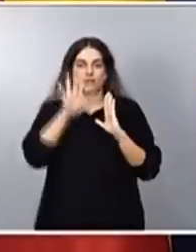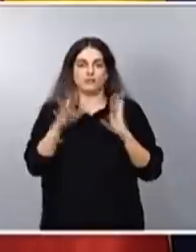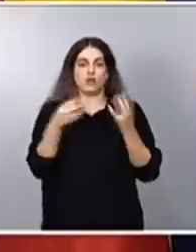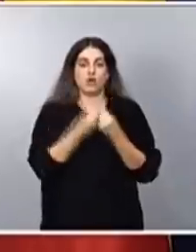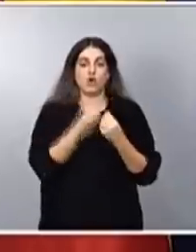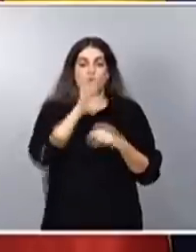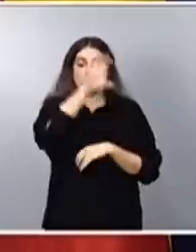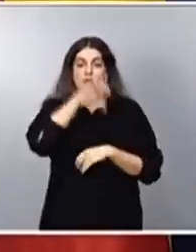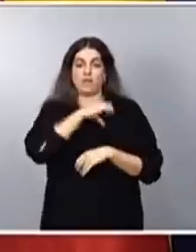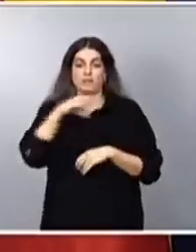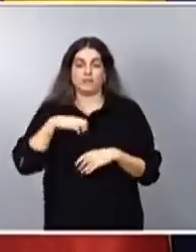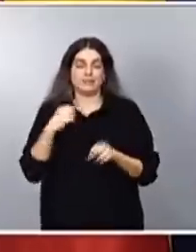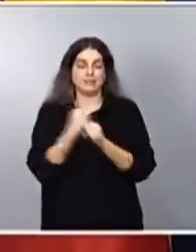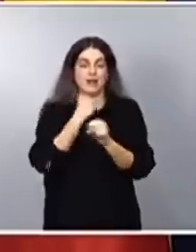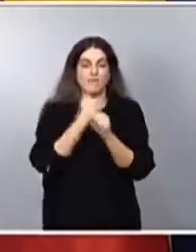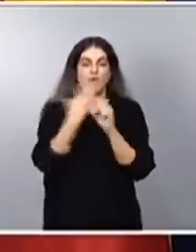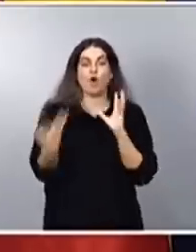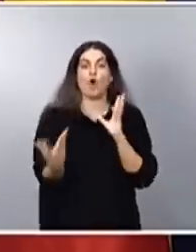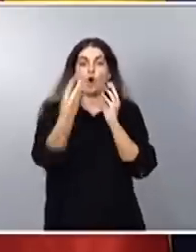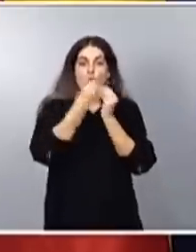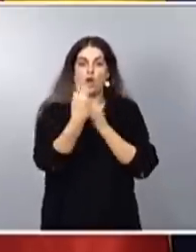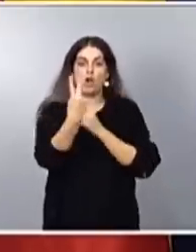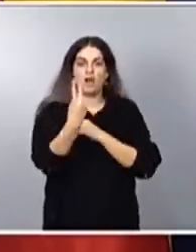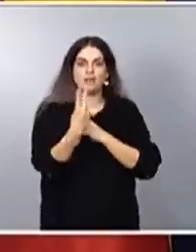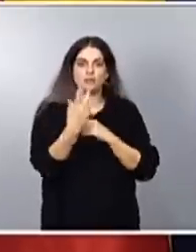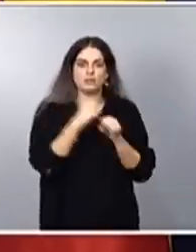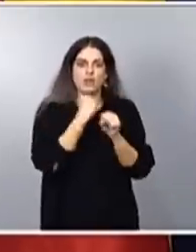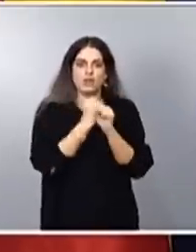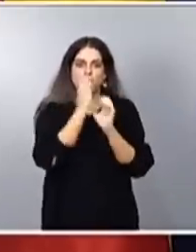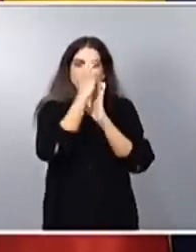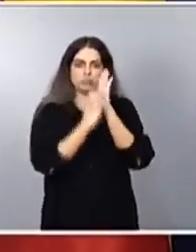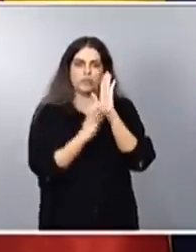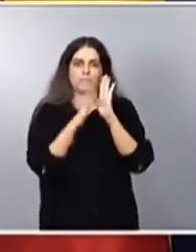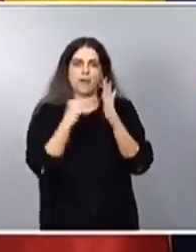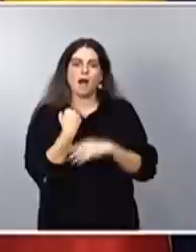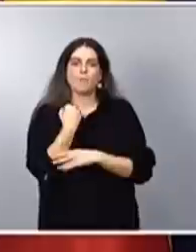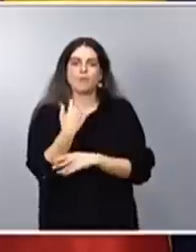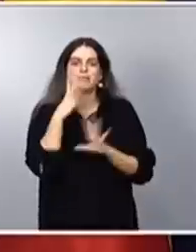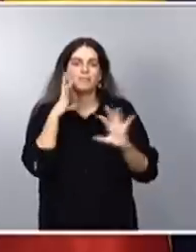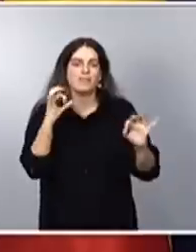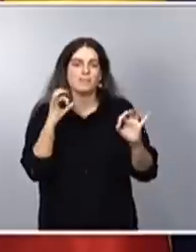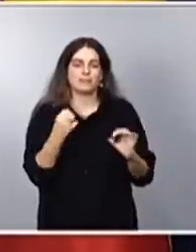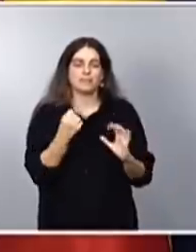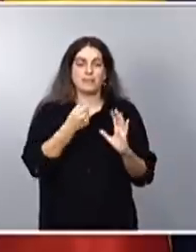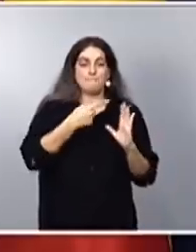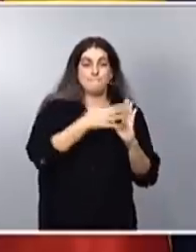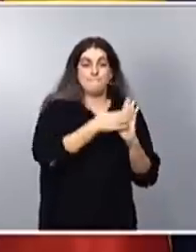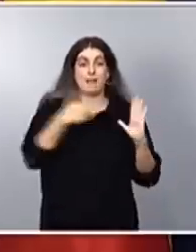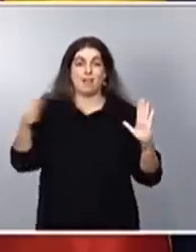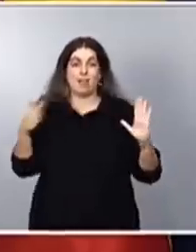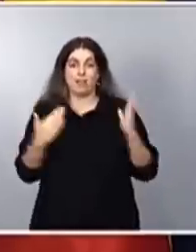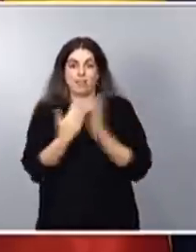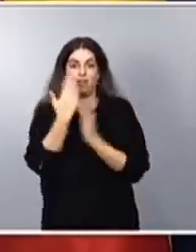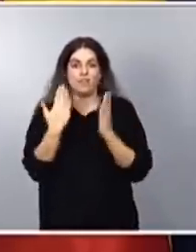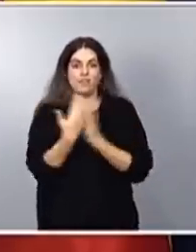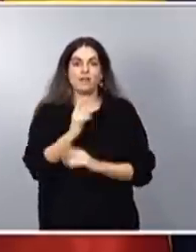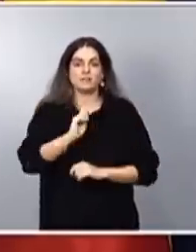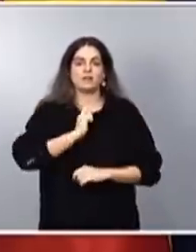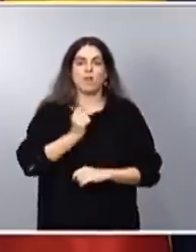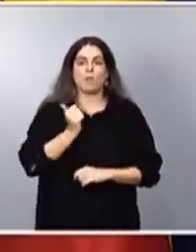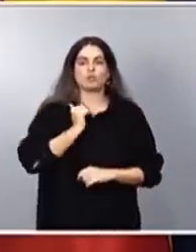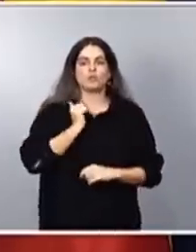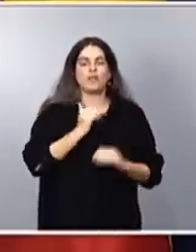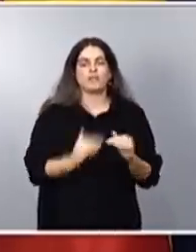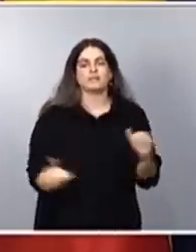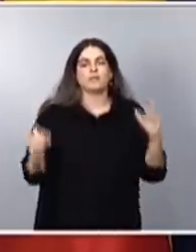que todas tengan que apoyar precisamente de manera especial esos mil días, nos ayuda a igualar las oportunidades en un